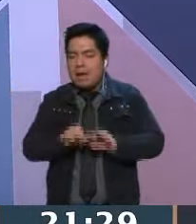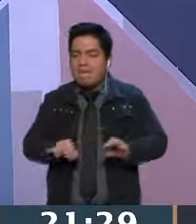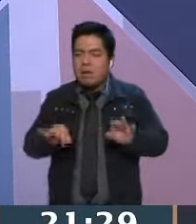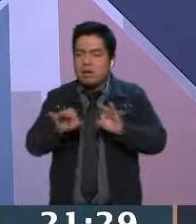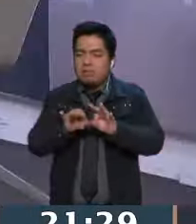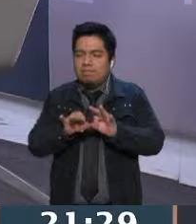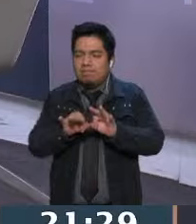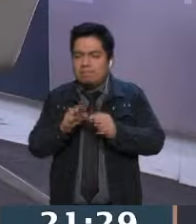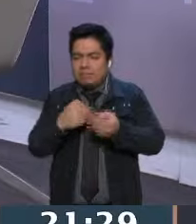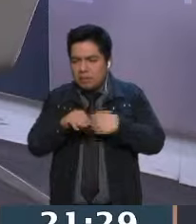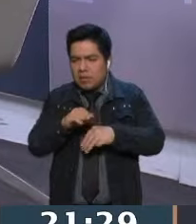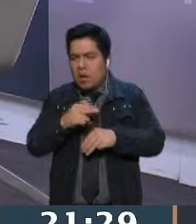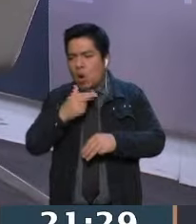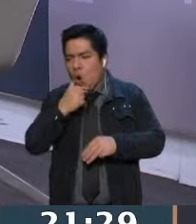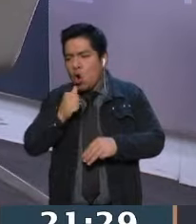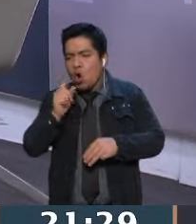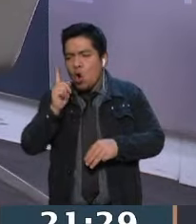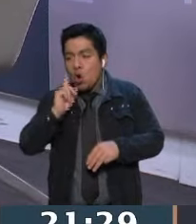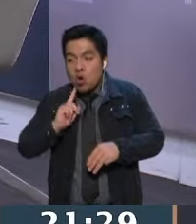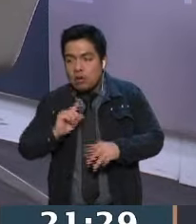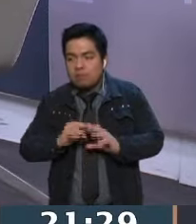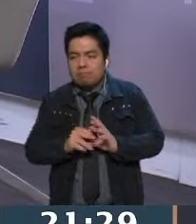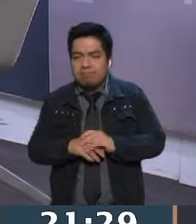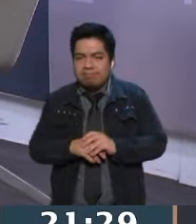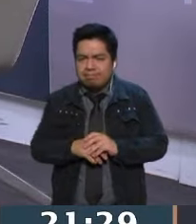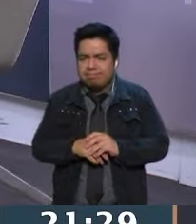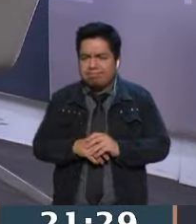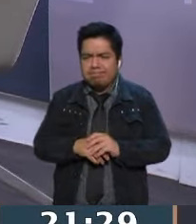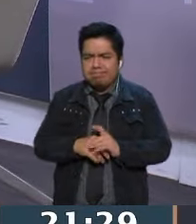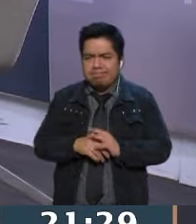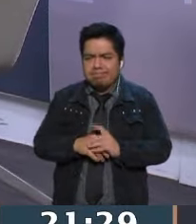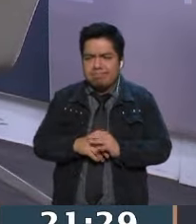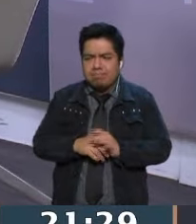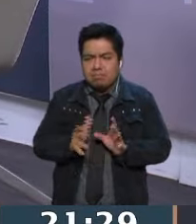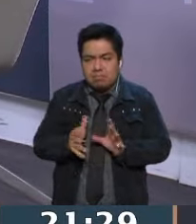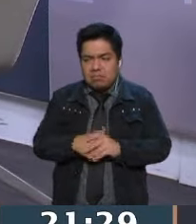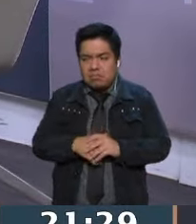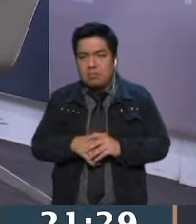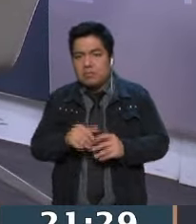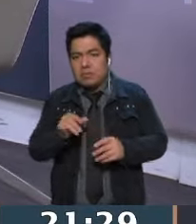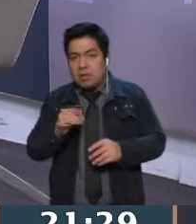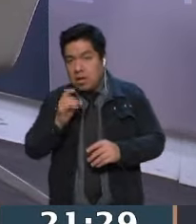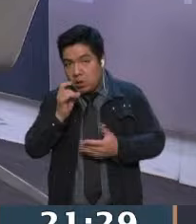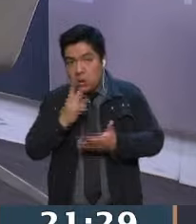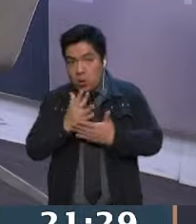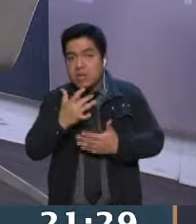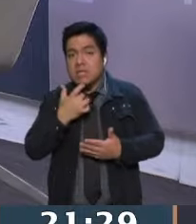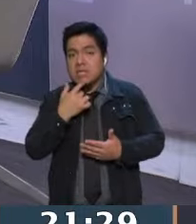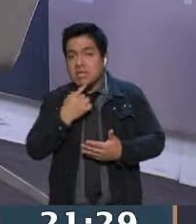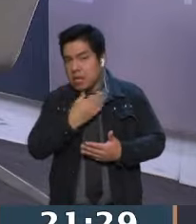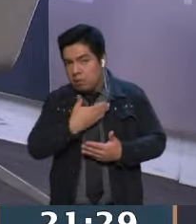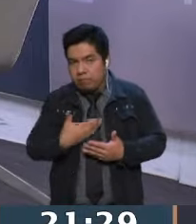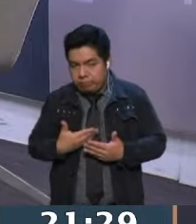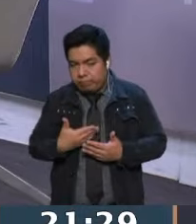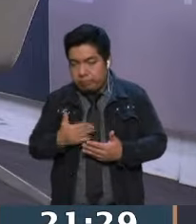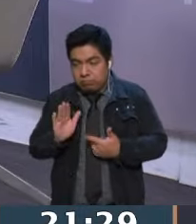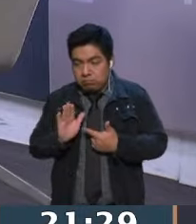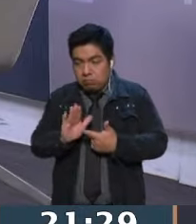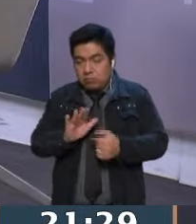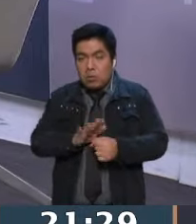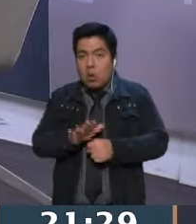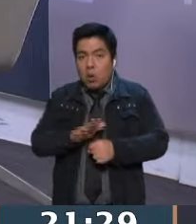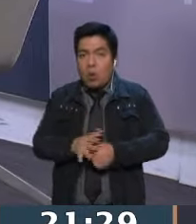y mujeres, ¿no? Para agregarle acá. Pues yo creo que si algo demostró López Obrador, y la verdad a mí eso me gusta mucho,